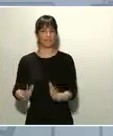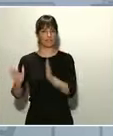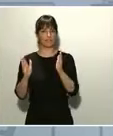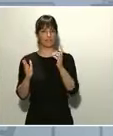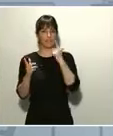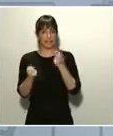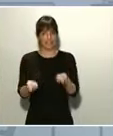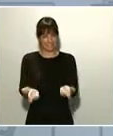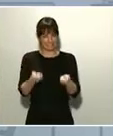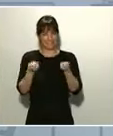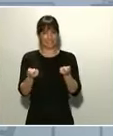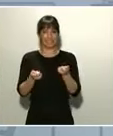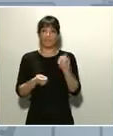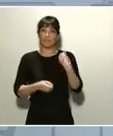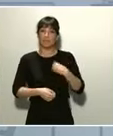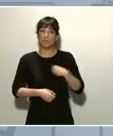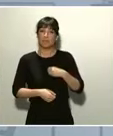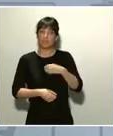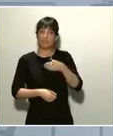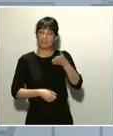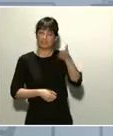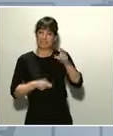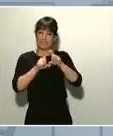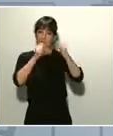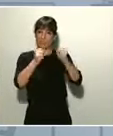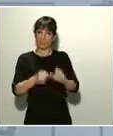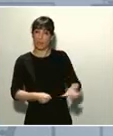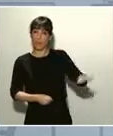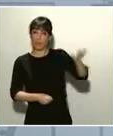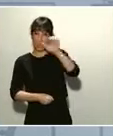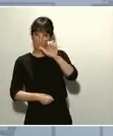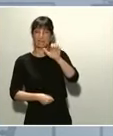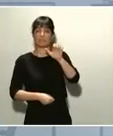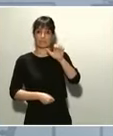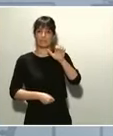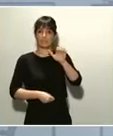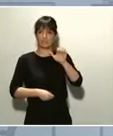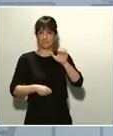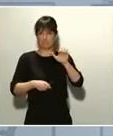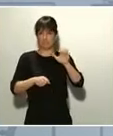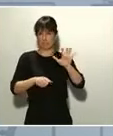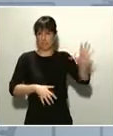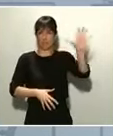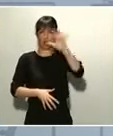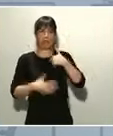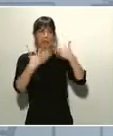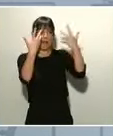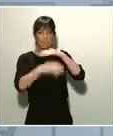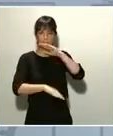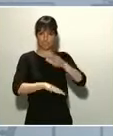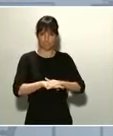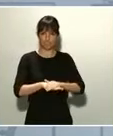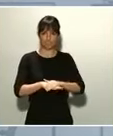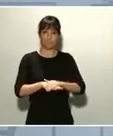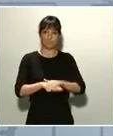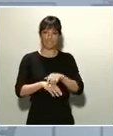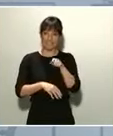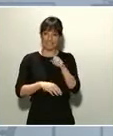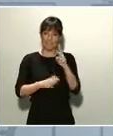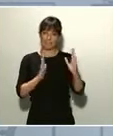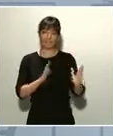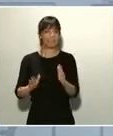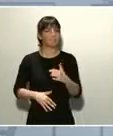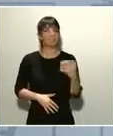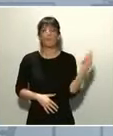decían las principales instituciones europeas en el conjunto del continente, para lo que fue imprescindible decretar el estado de